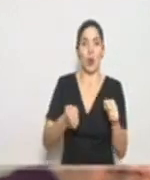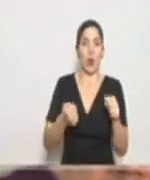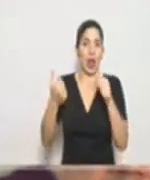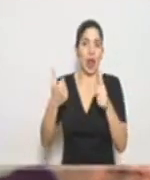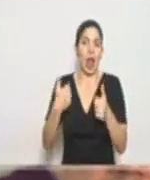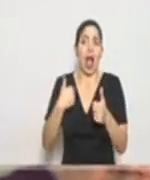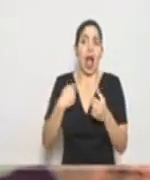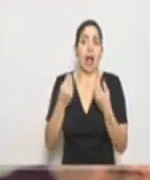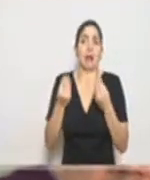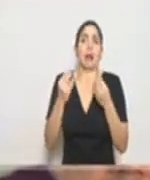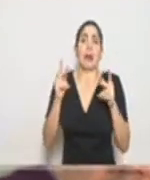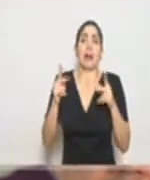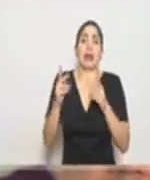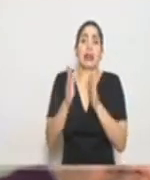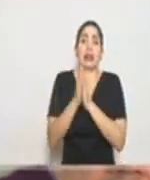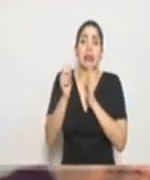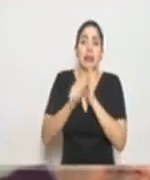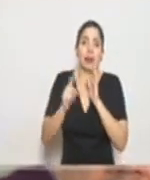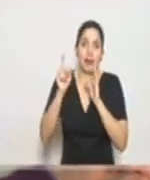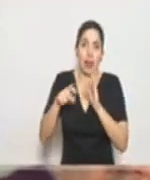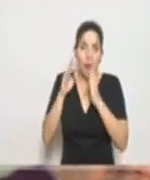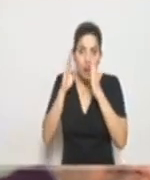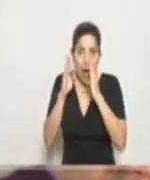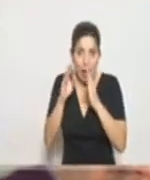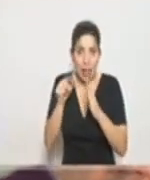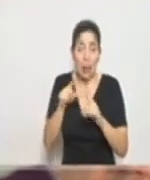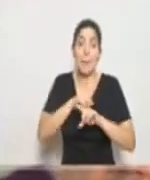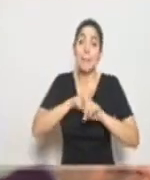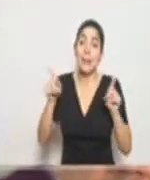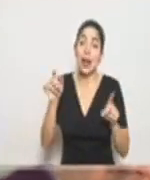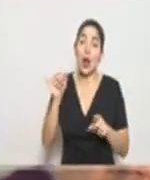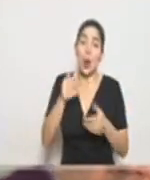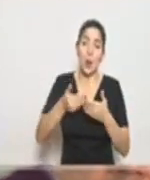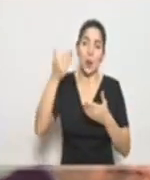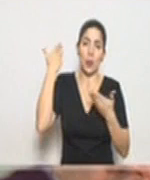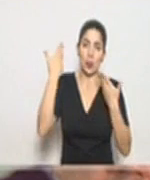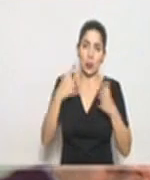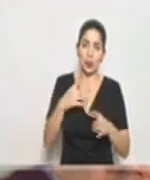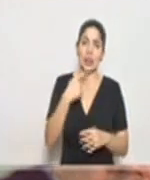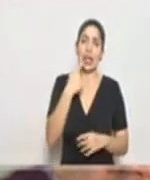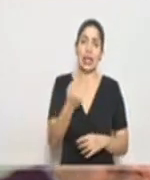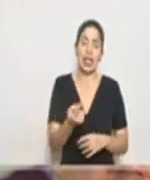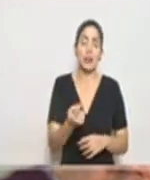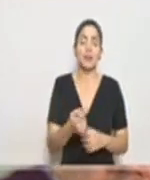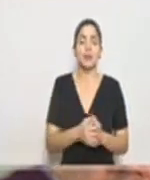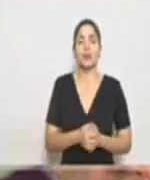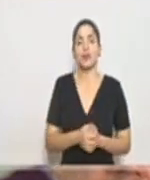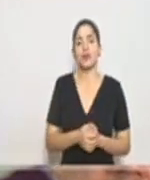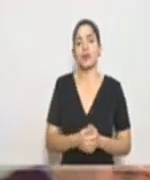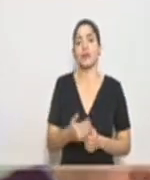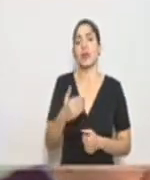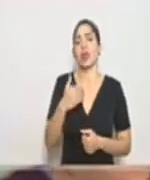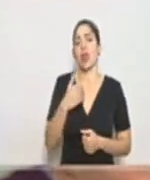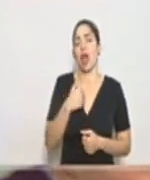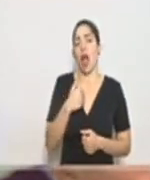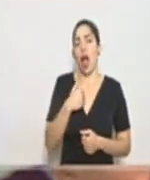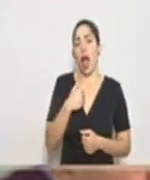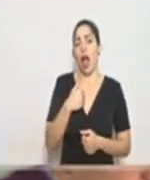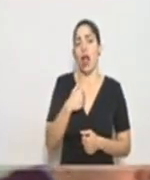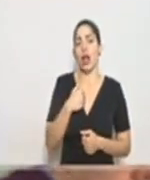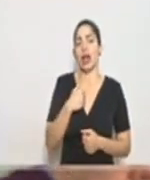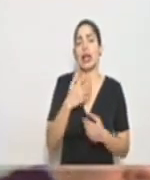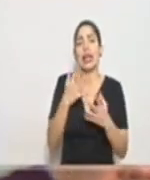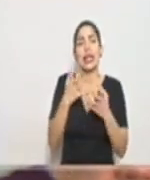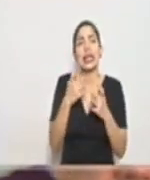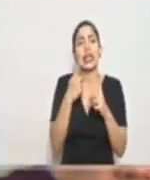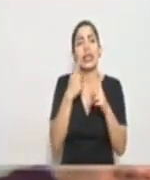una demanda que sí hay que satisfacer, pero como hemos dicho anteriormente, hay un afán